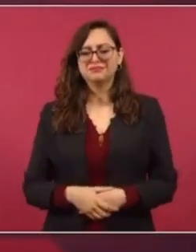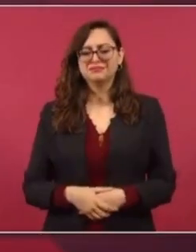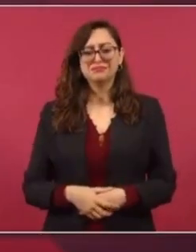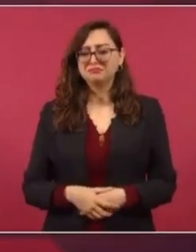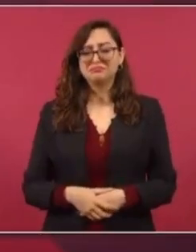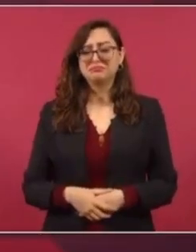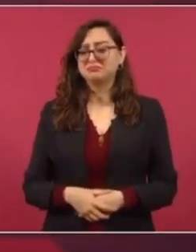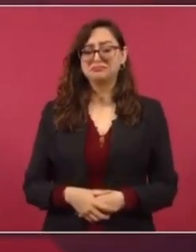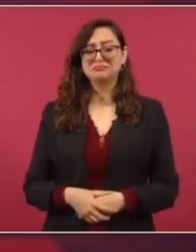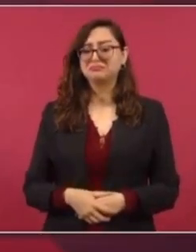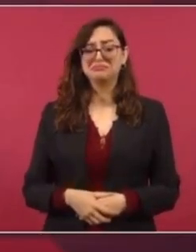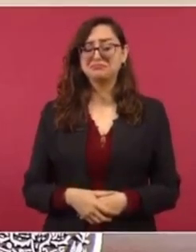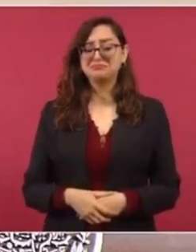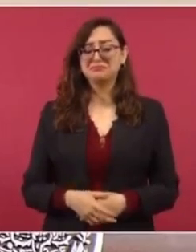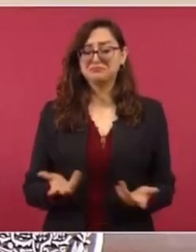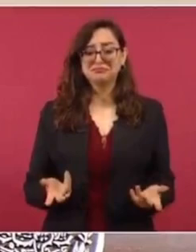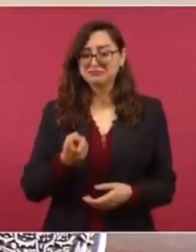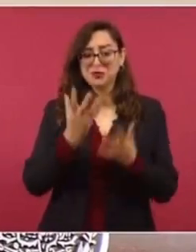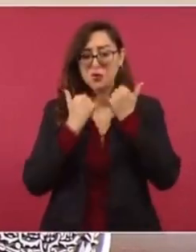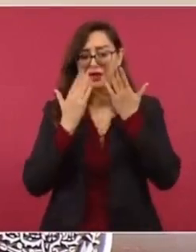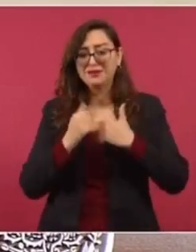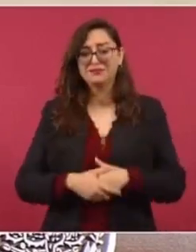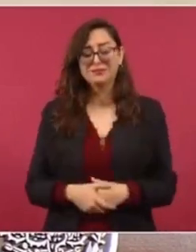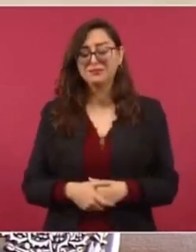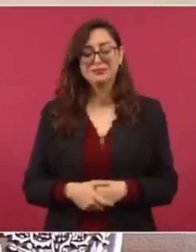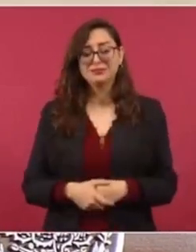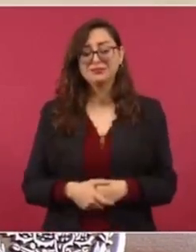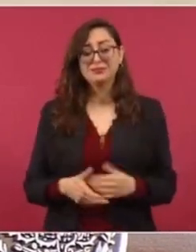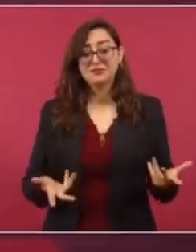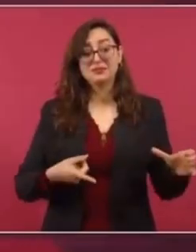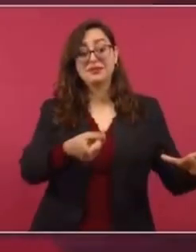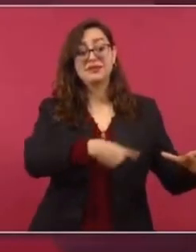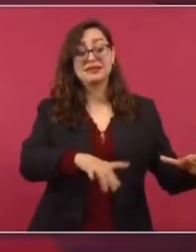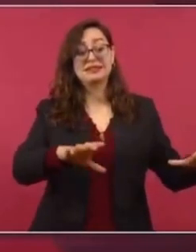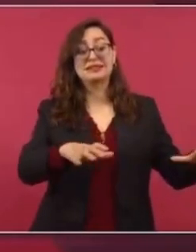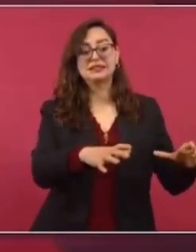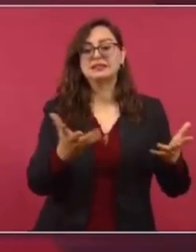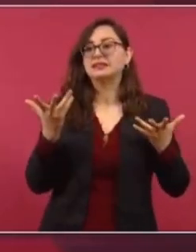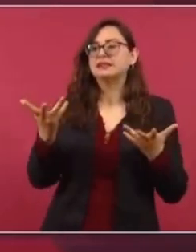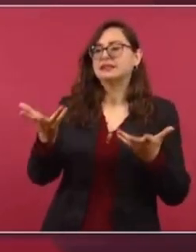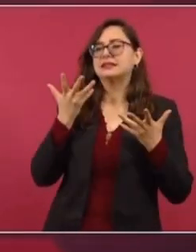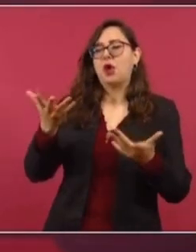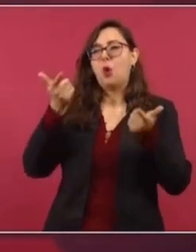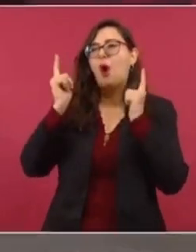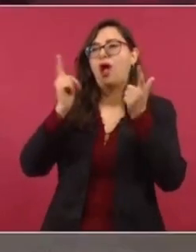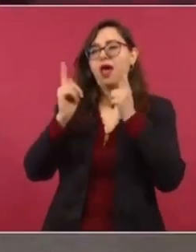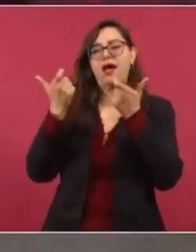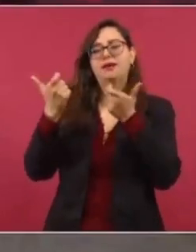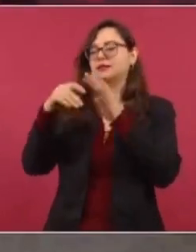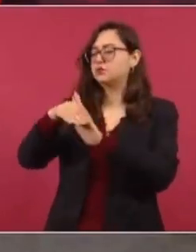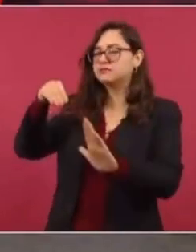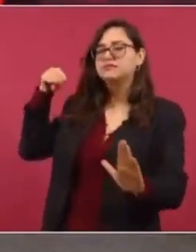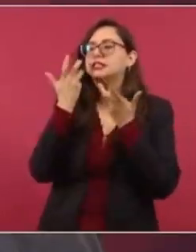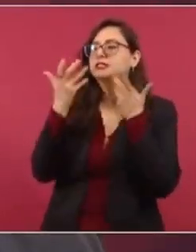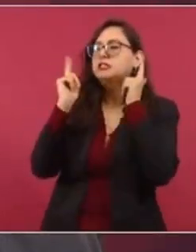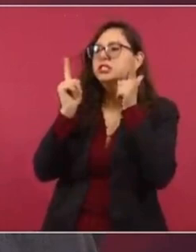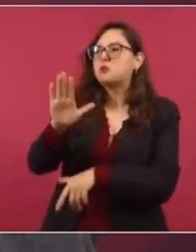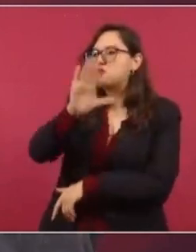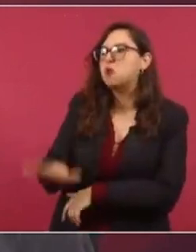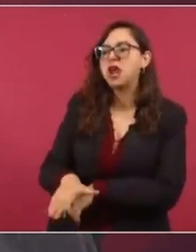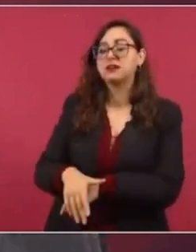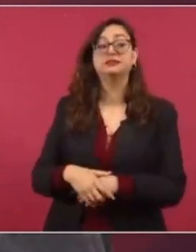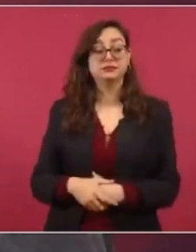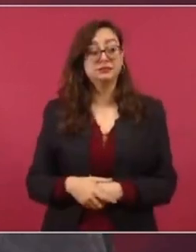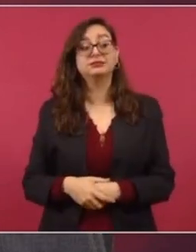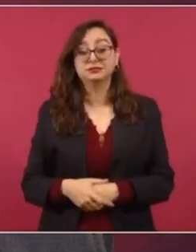Este es también algo que desean nuestros adversarios, los expertos, que nos